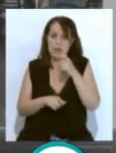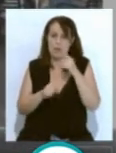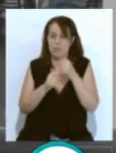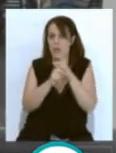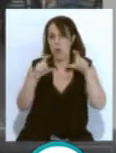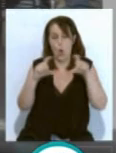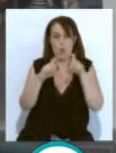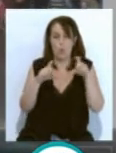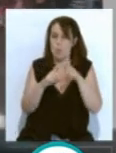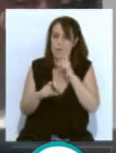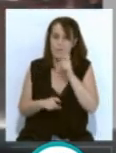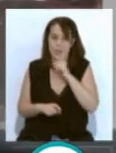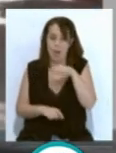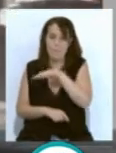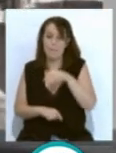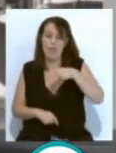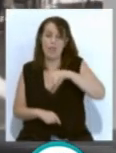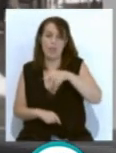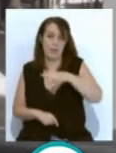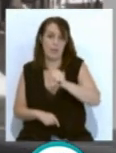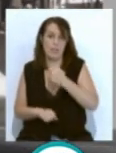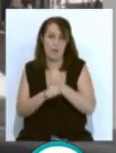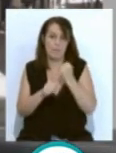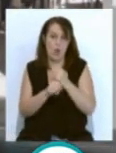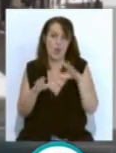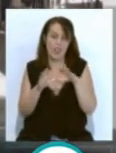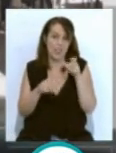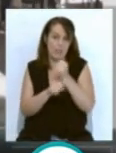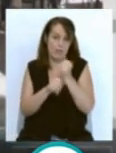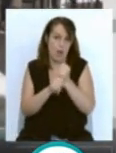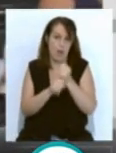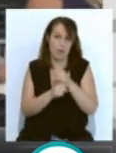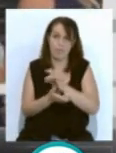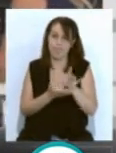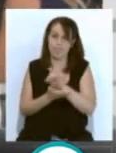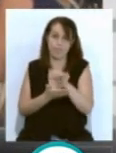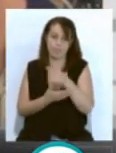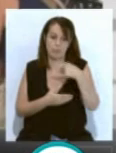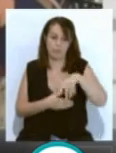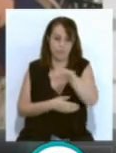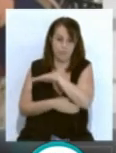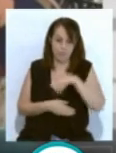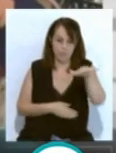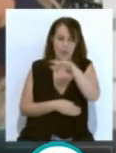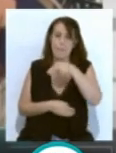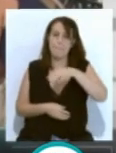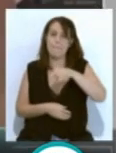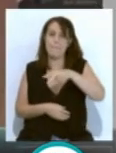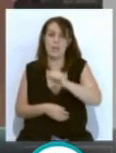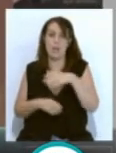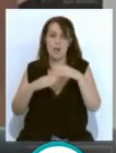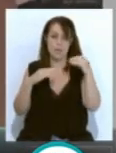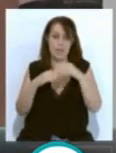trabajadores solo en la Plaza Mina. El nuevo emplazamiento es mucho más problemático, tanto para los camareros como para los clientes,